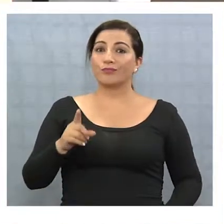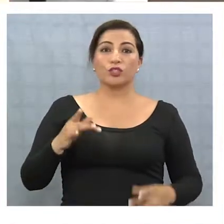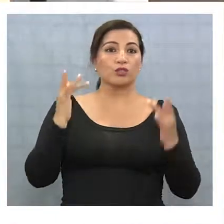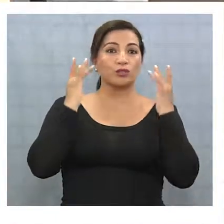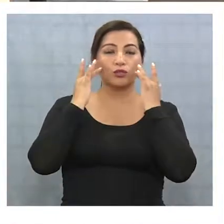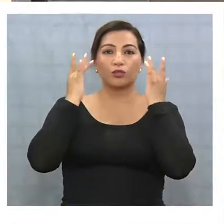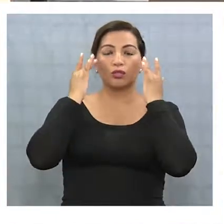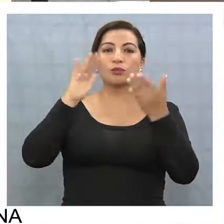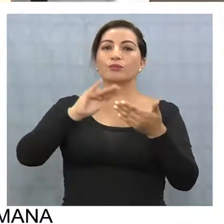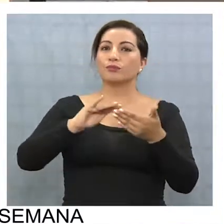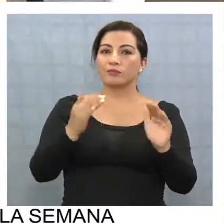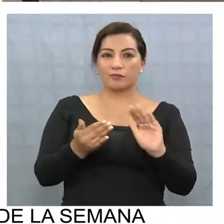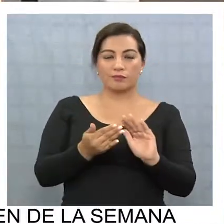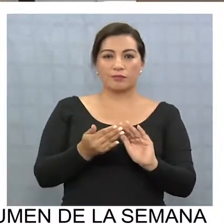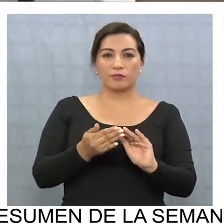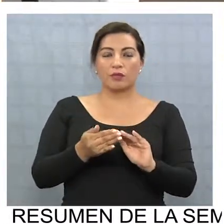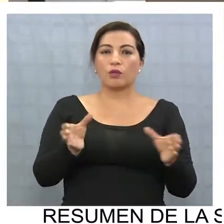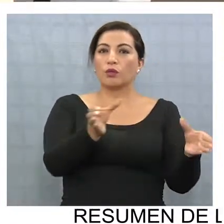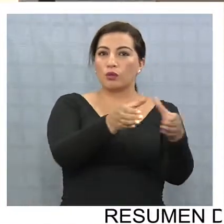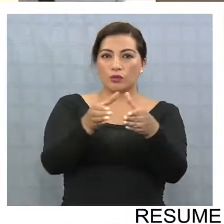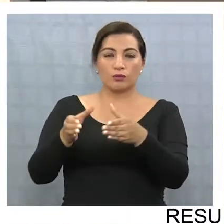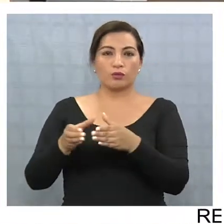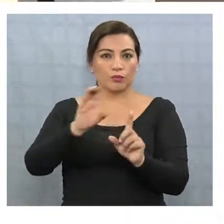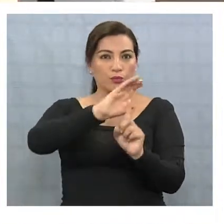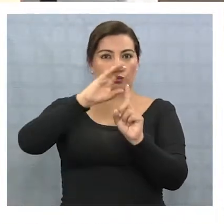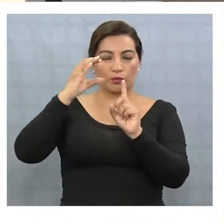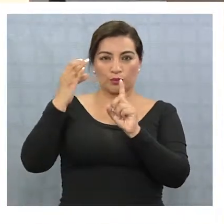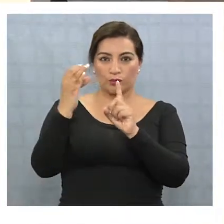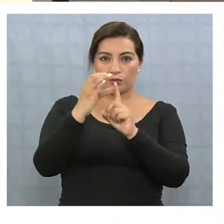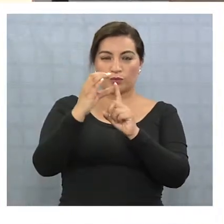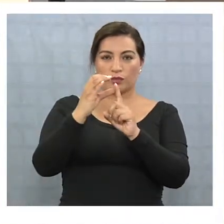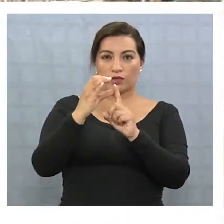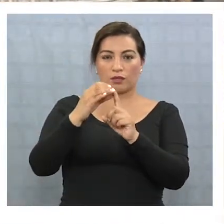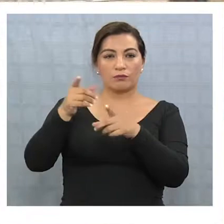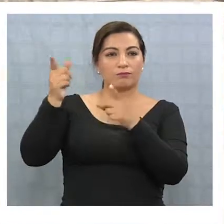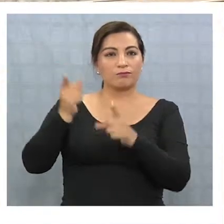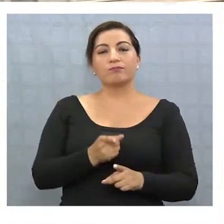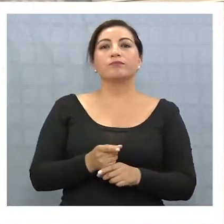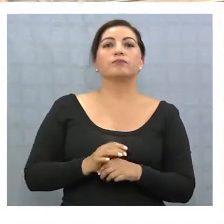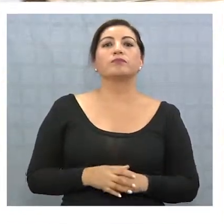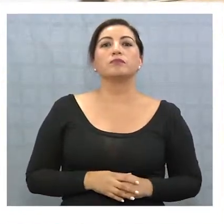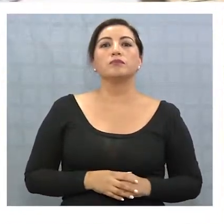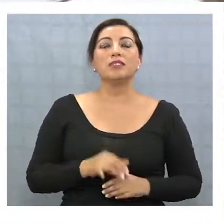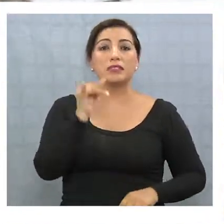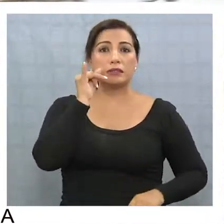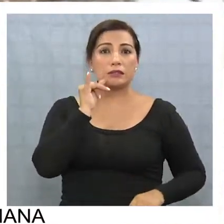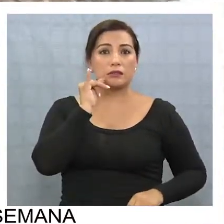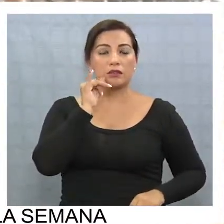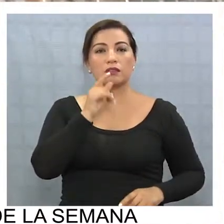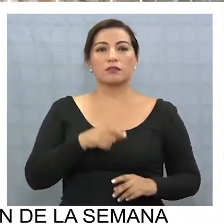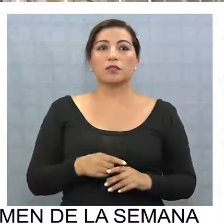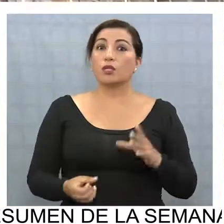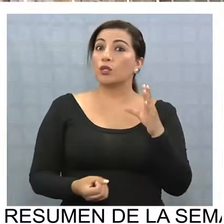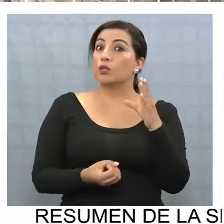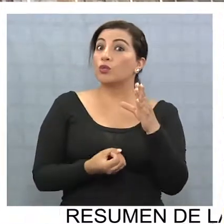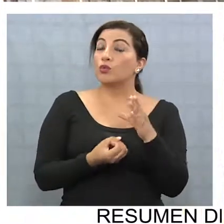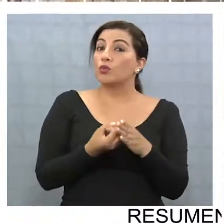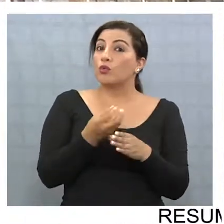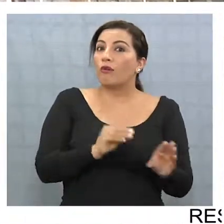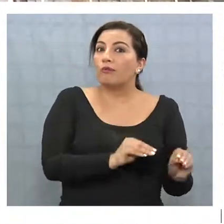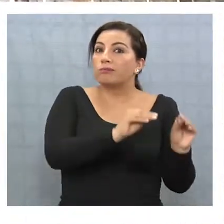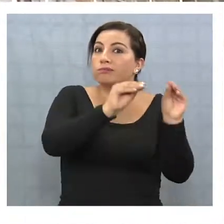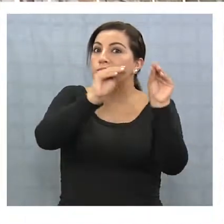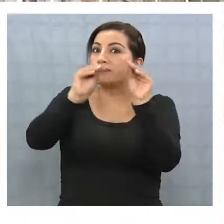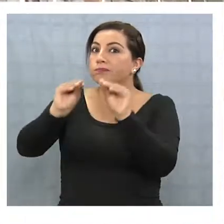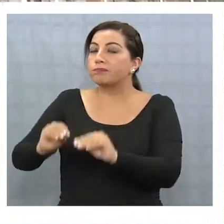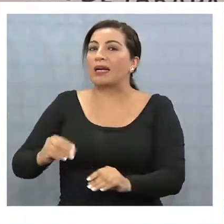comunidad, sobre todo en agrupaciones culturales y patrimoniales de la ciudad. La nueva postergación